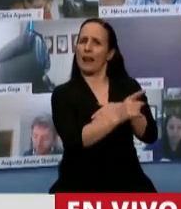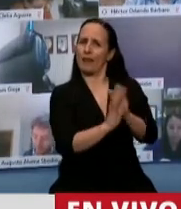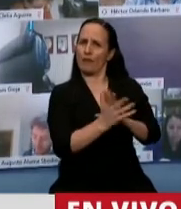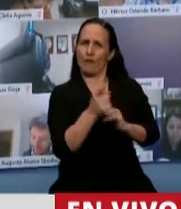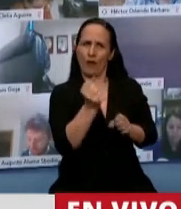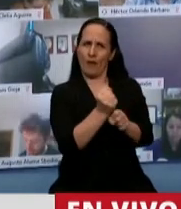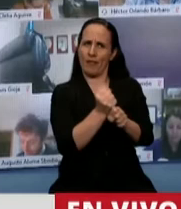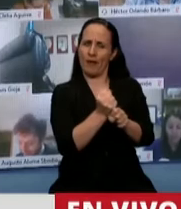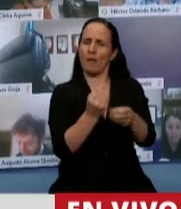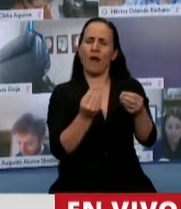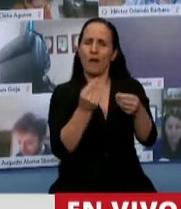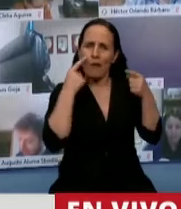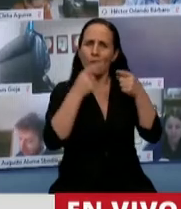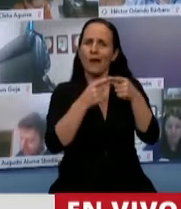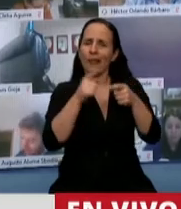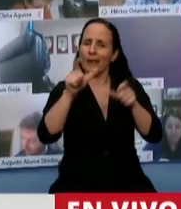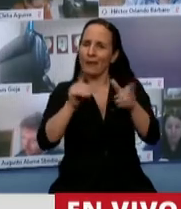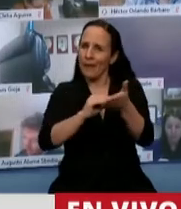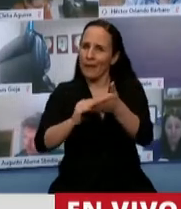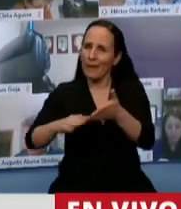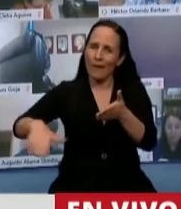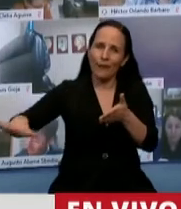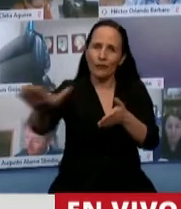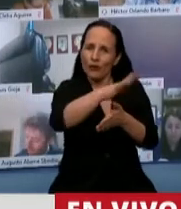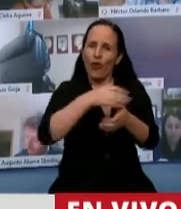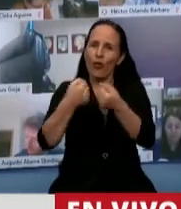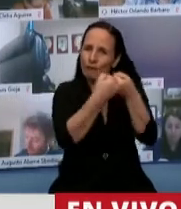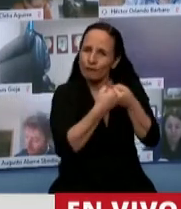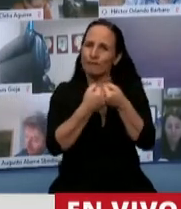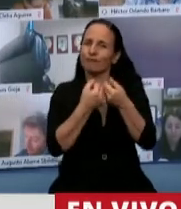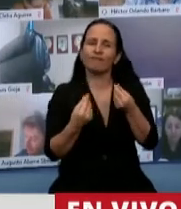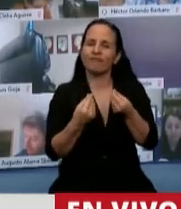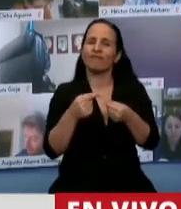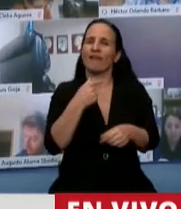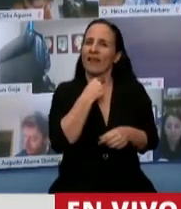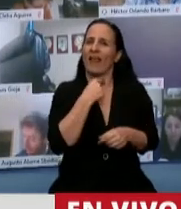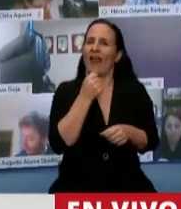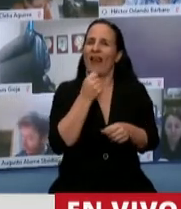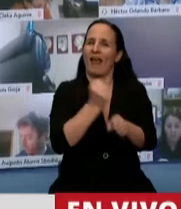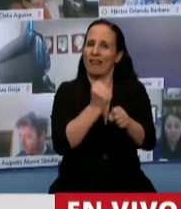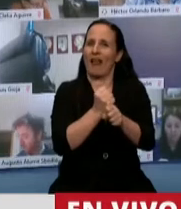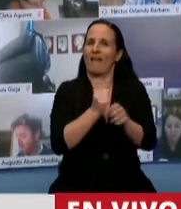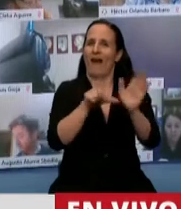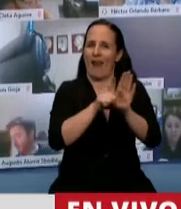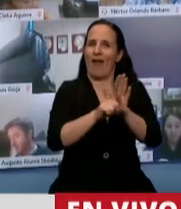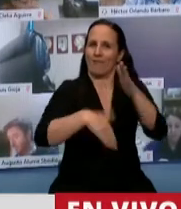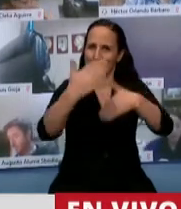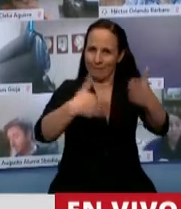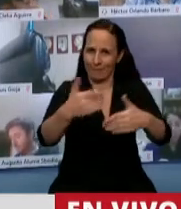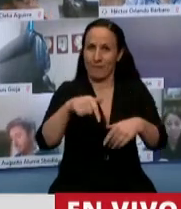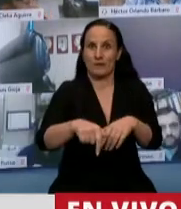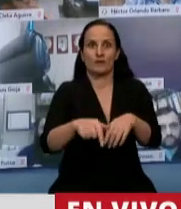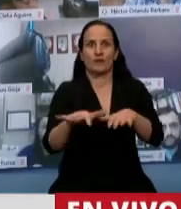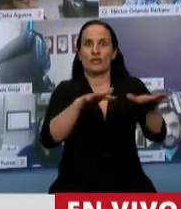consenso necesario para que aquellos que tenemos la vocación y la voluntad de seguir legislando en este contexto de pandemia y ante la coyuntura